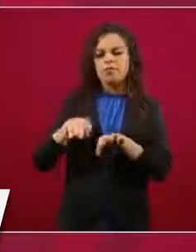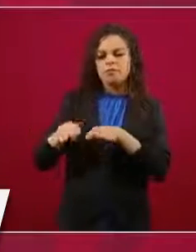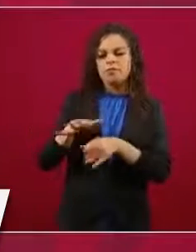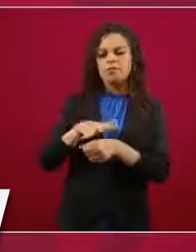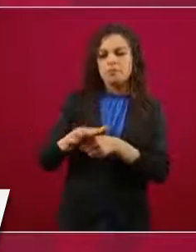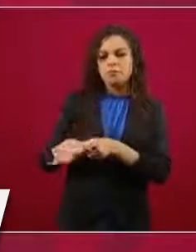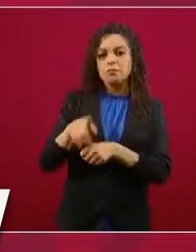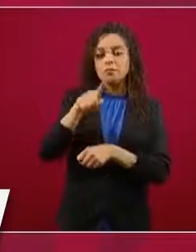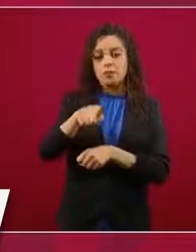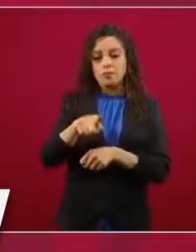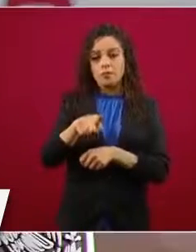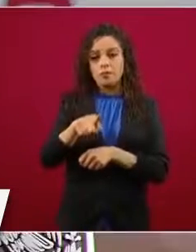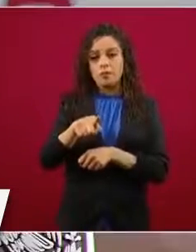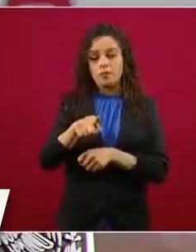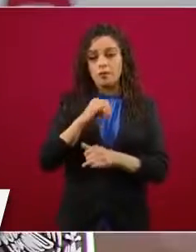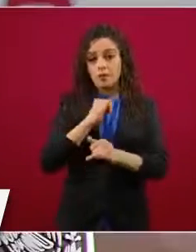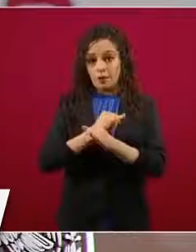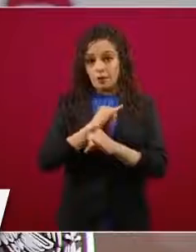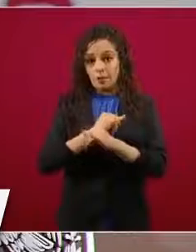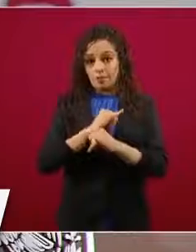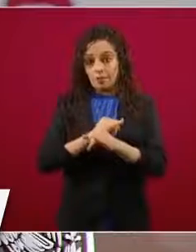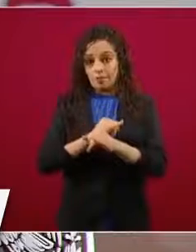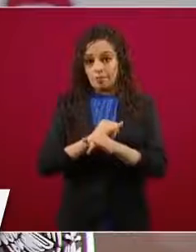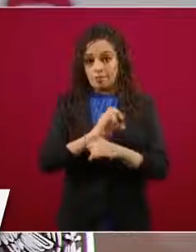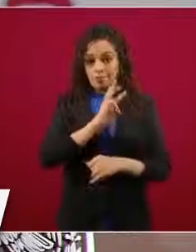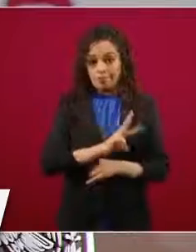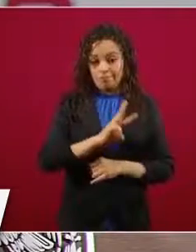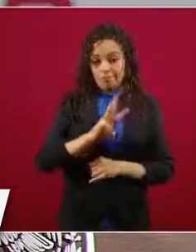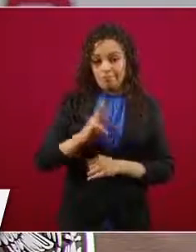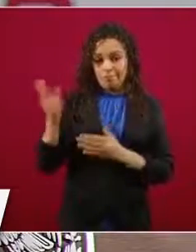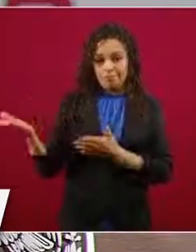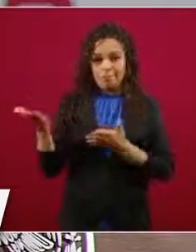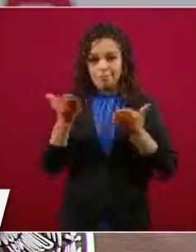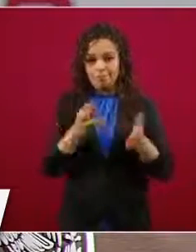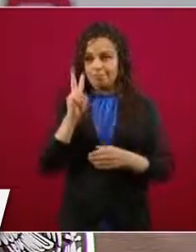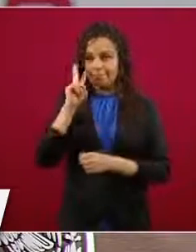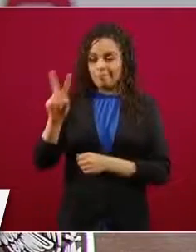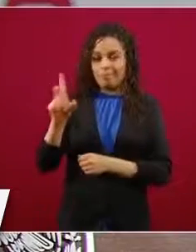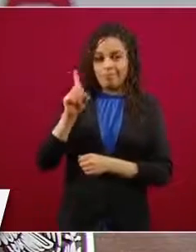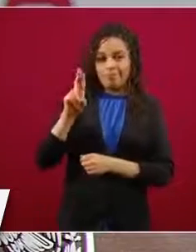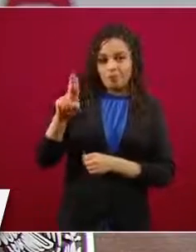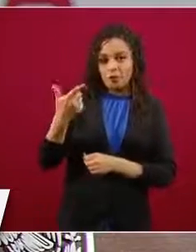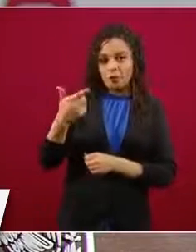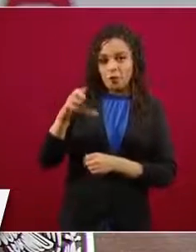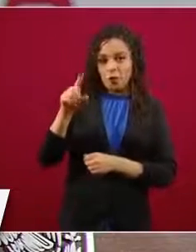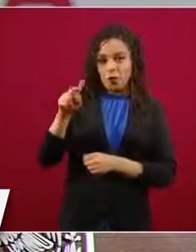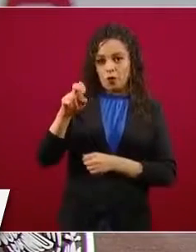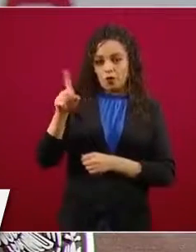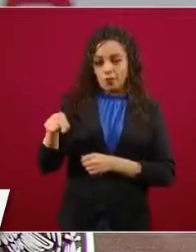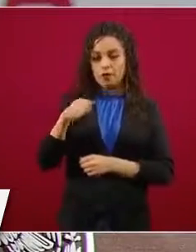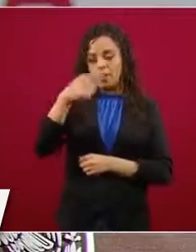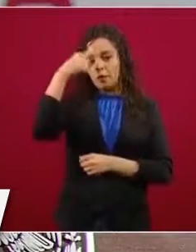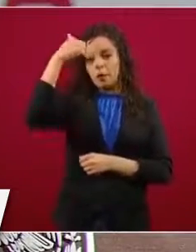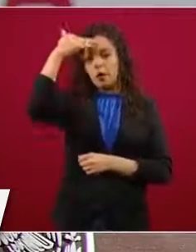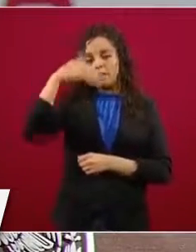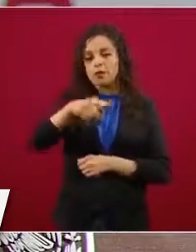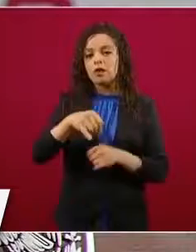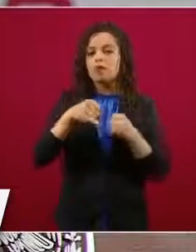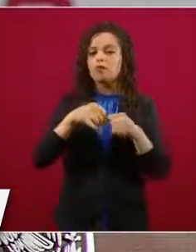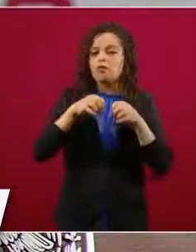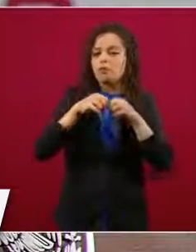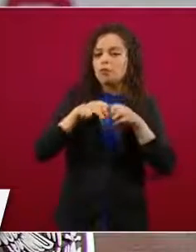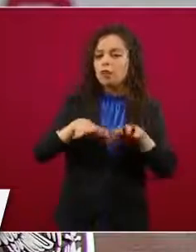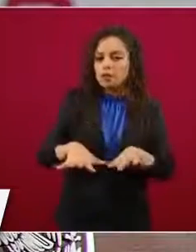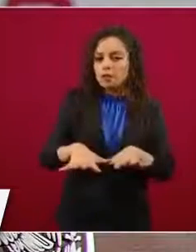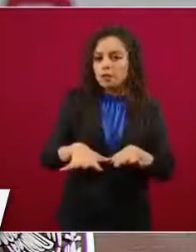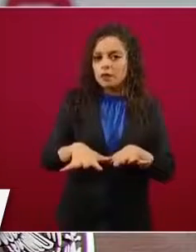página que presentó el doctor Hugo López Gatell para que la población tenga información de cuáles son los hospitales que tienen todavía